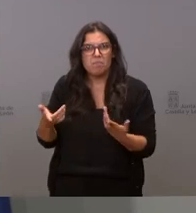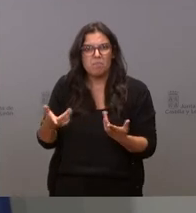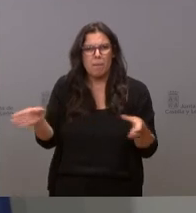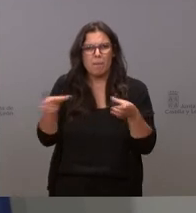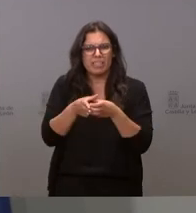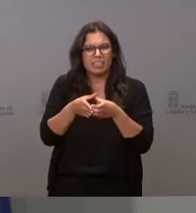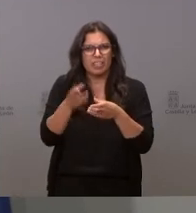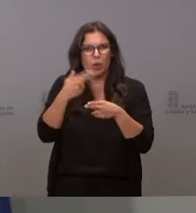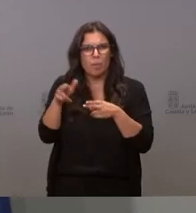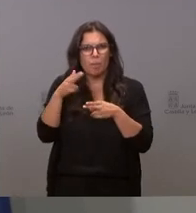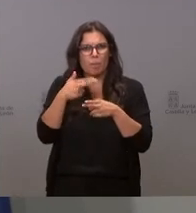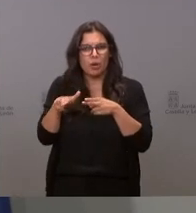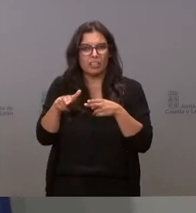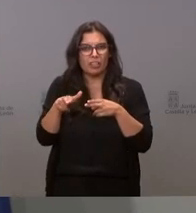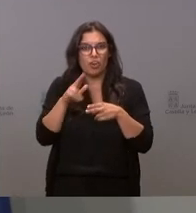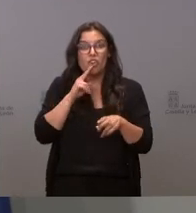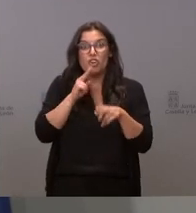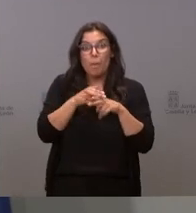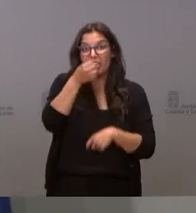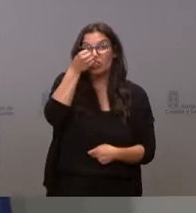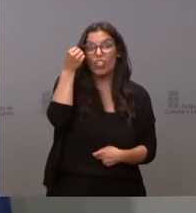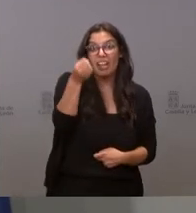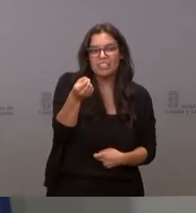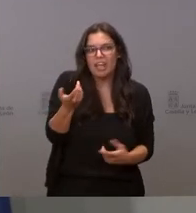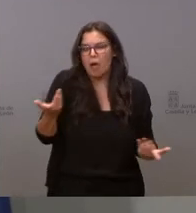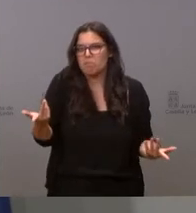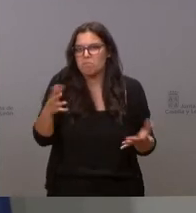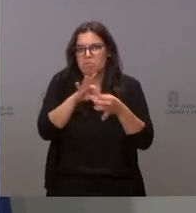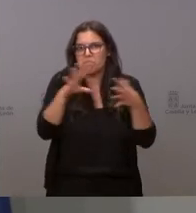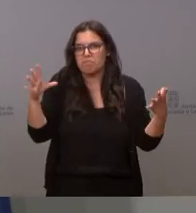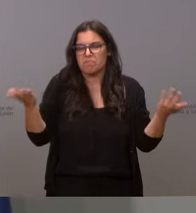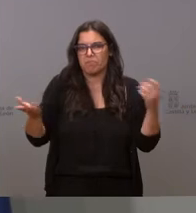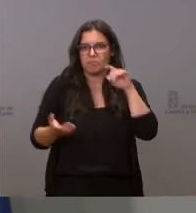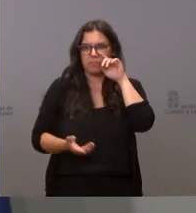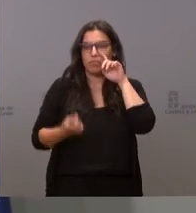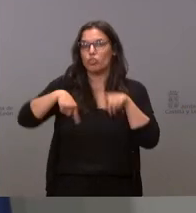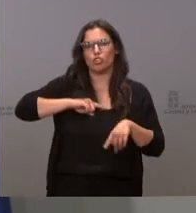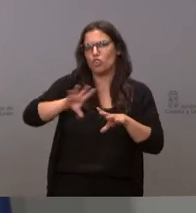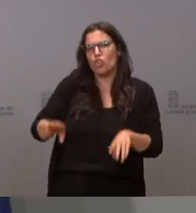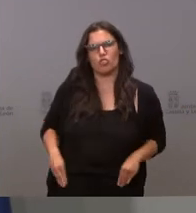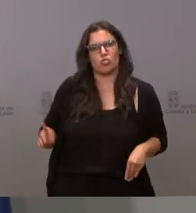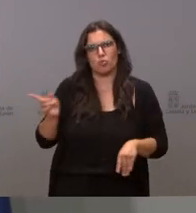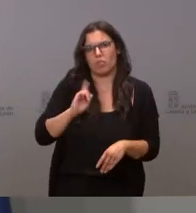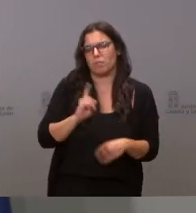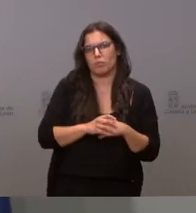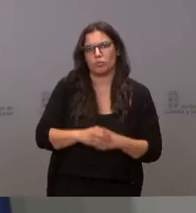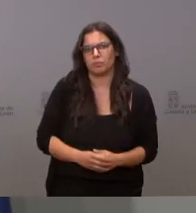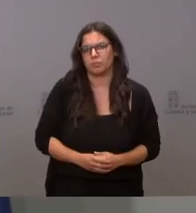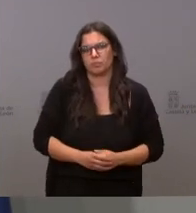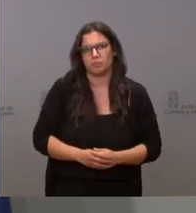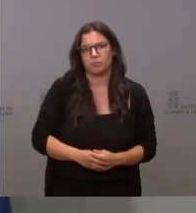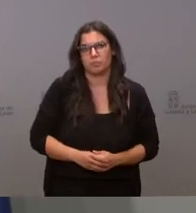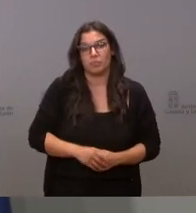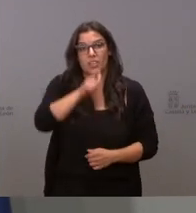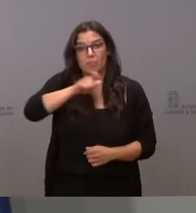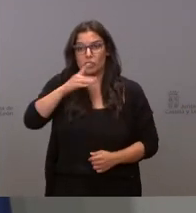un partido que se llama a sí mismo socialista no vamos a tolerarlo de ninguna de las maneras los